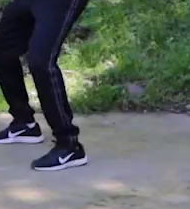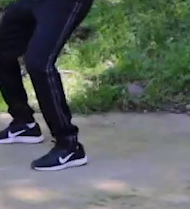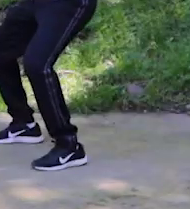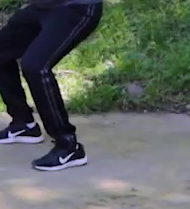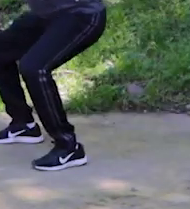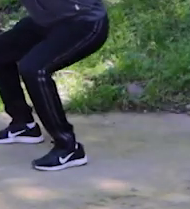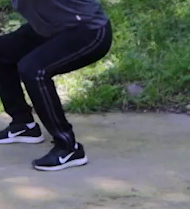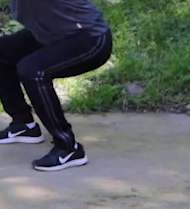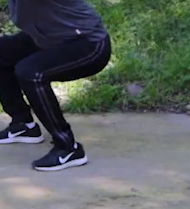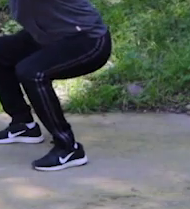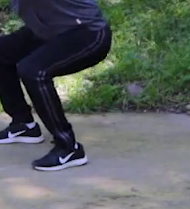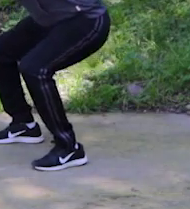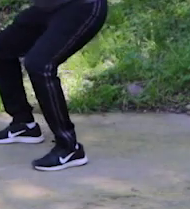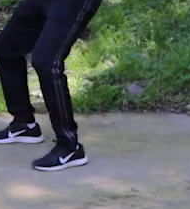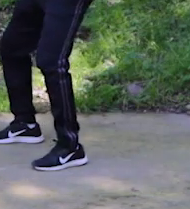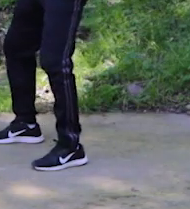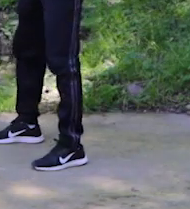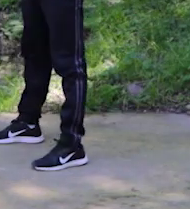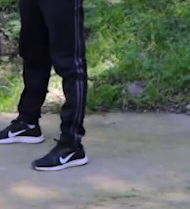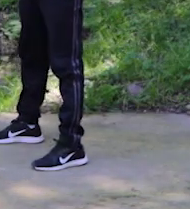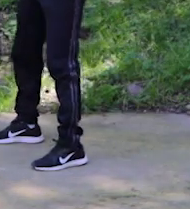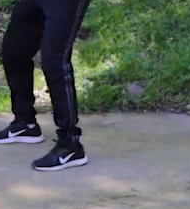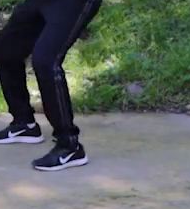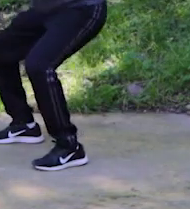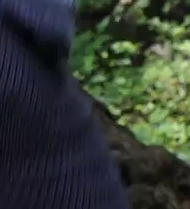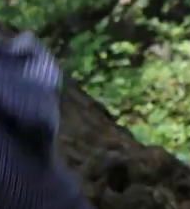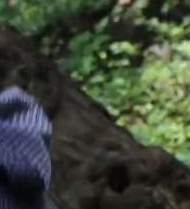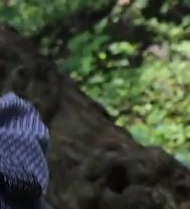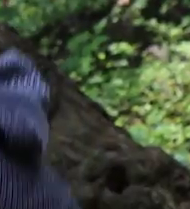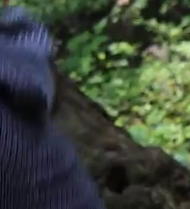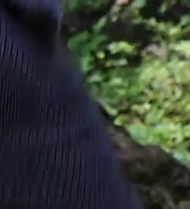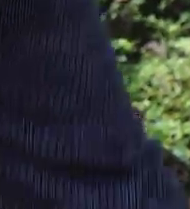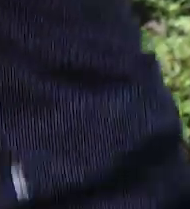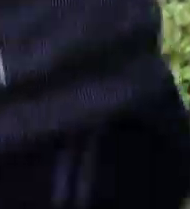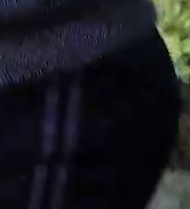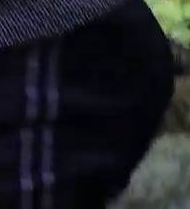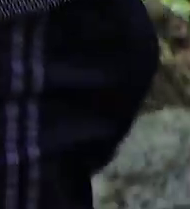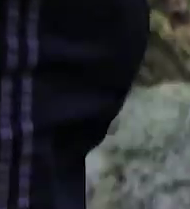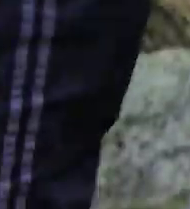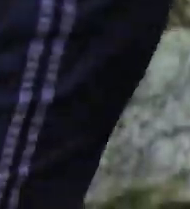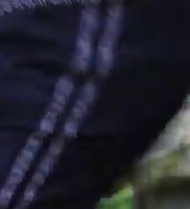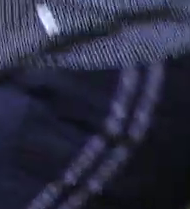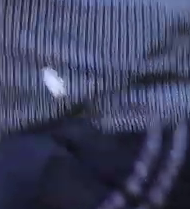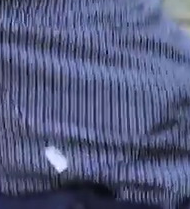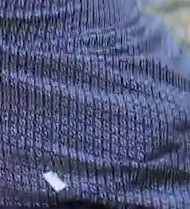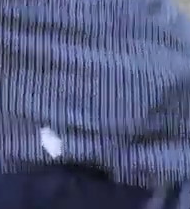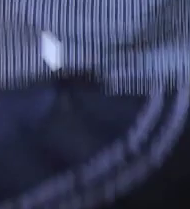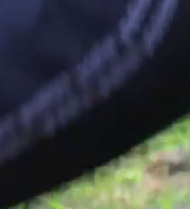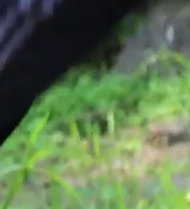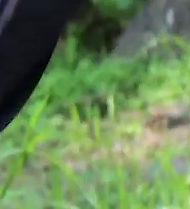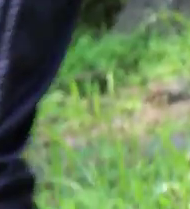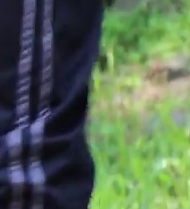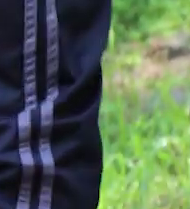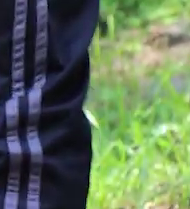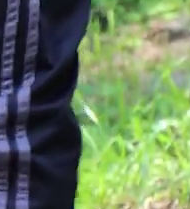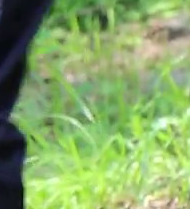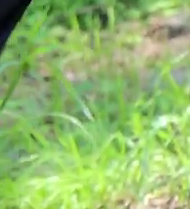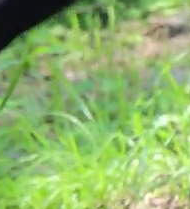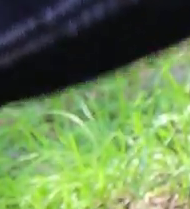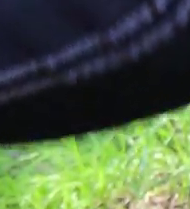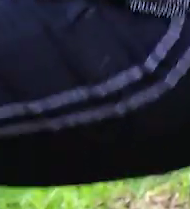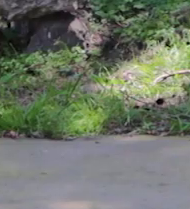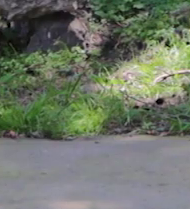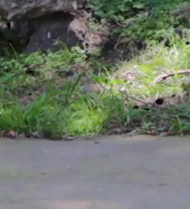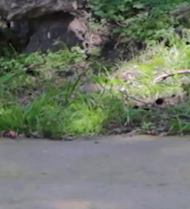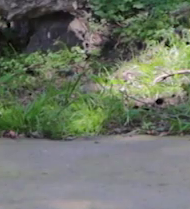bajamos. Flexionamos rodilla. 90 más. Bien. Exactamente. Arriba. Muy